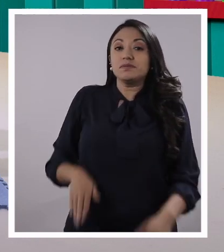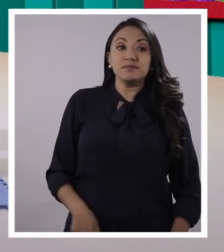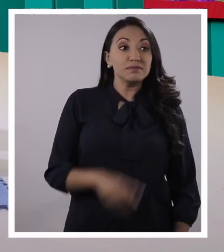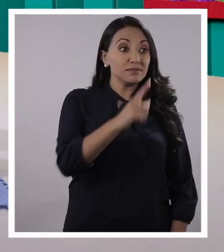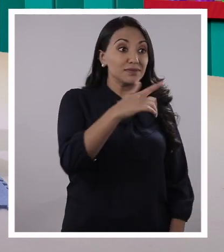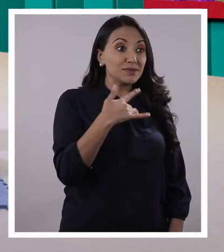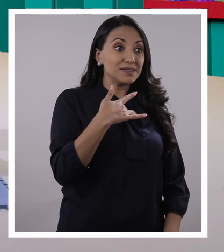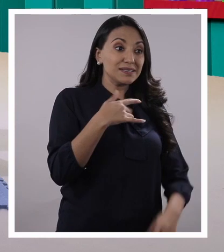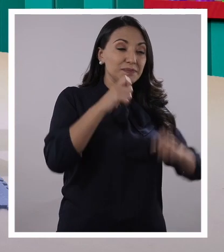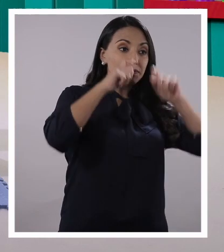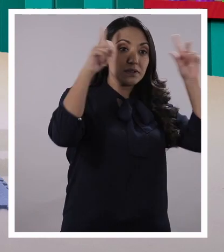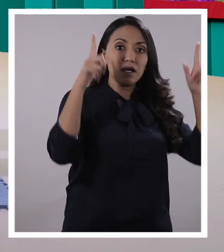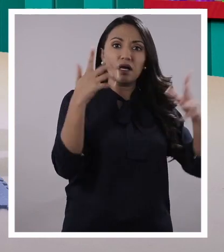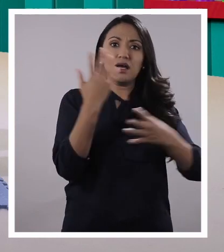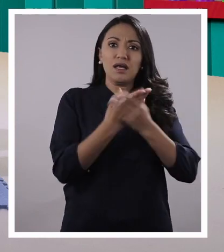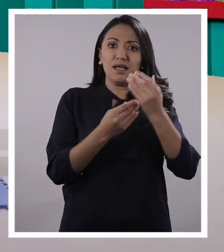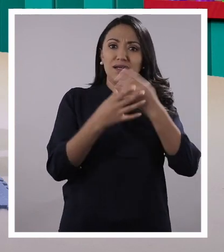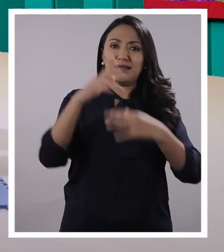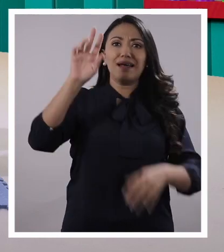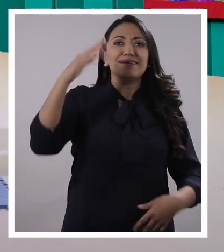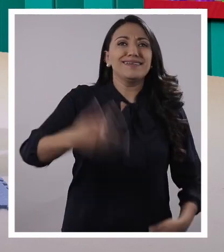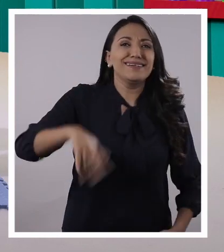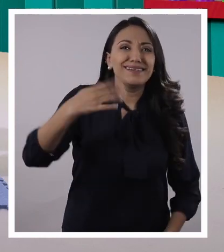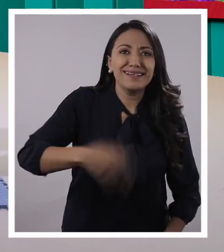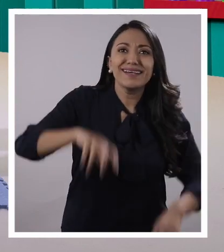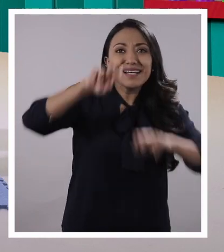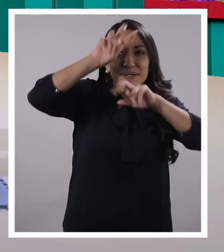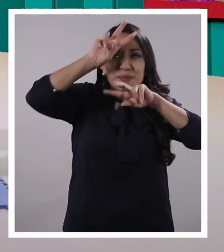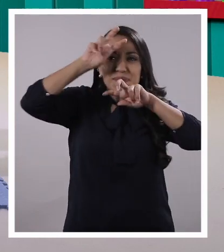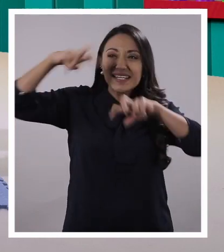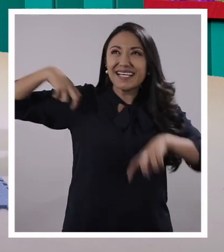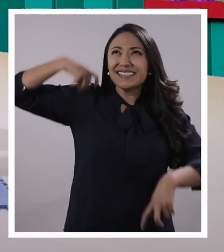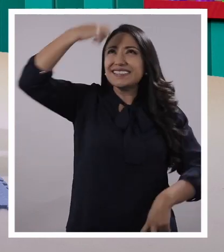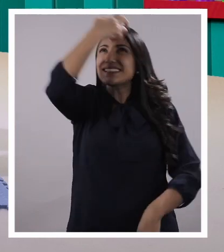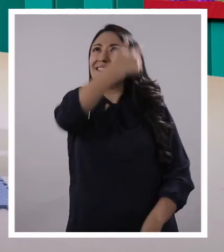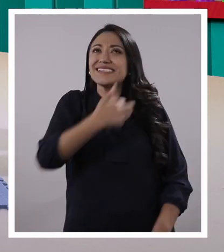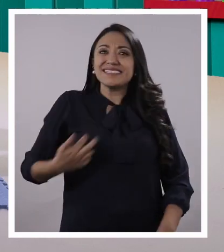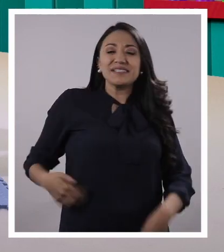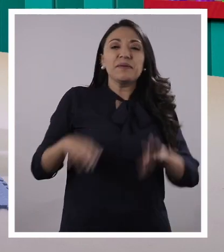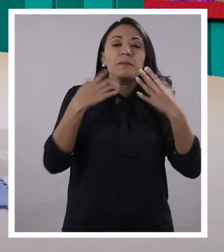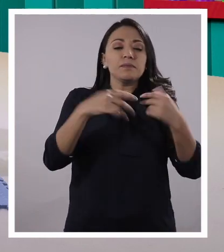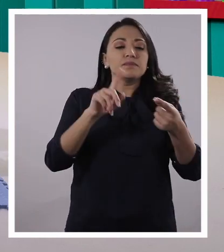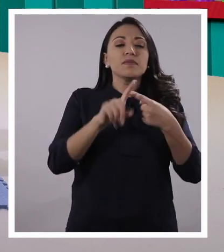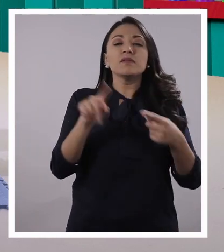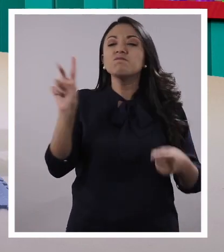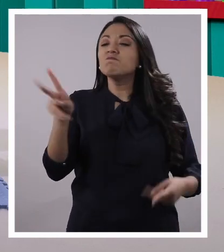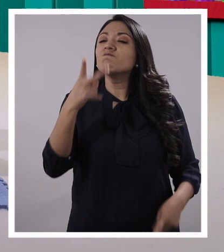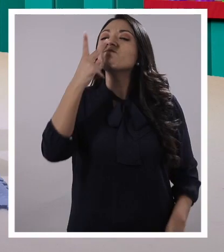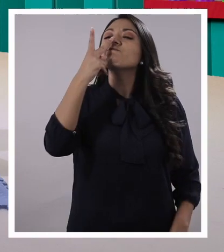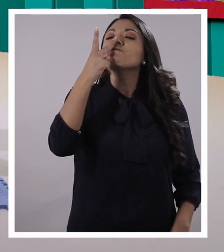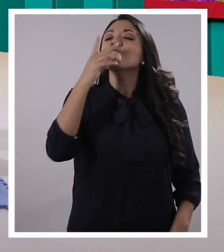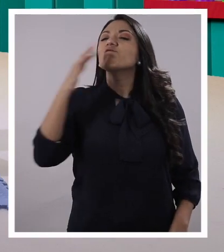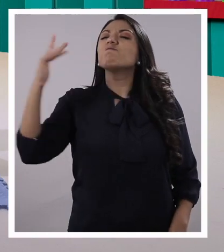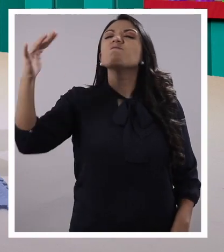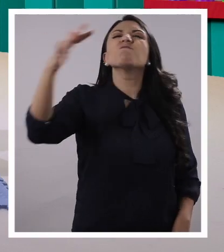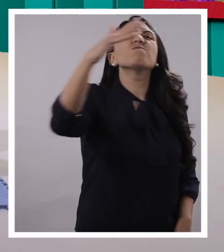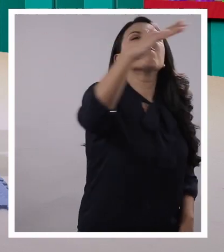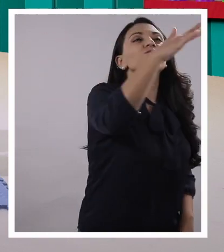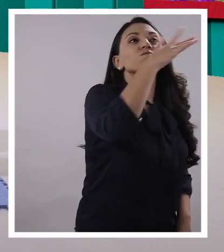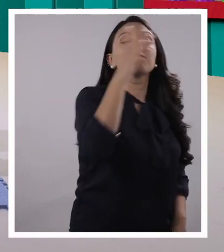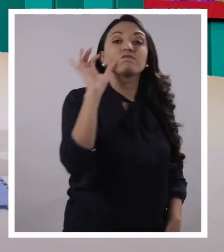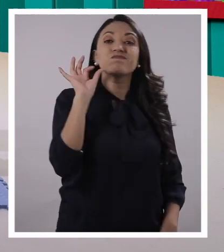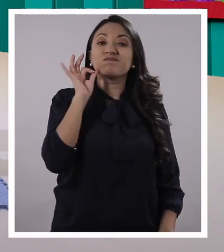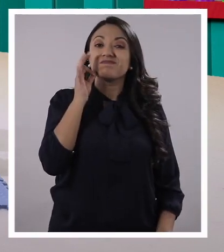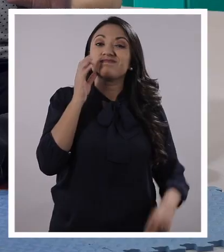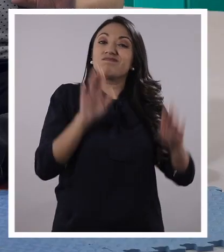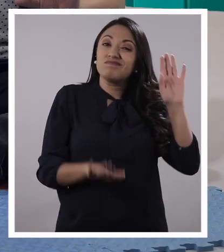que sí. El tacto. ¡Ay, esa hormiguita! Me caminaba por todo el cuerpo. El olfato. Alcanzaba a oler todos los dolores